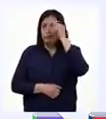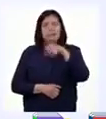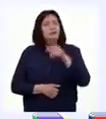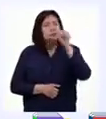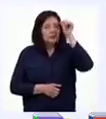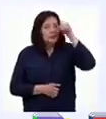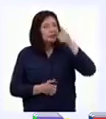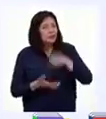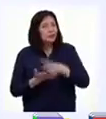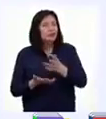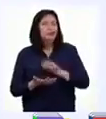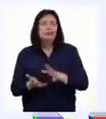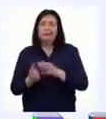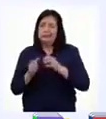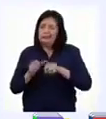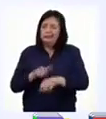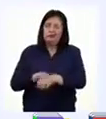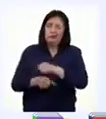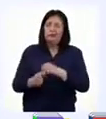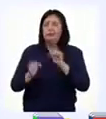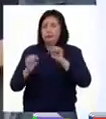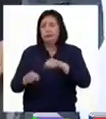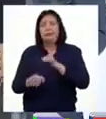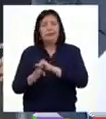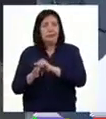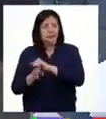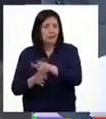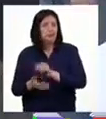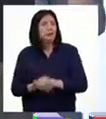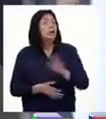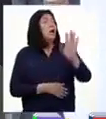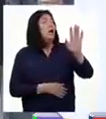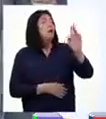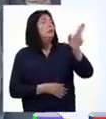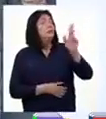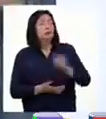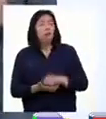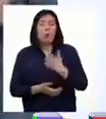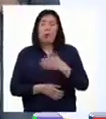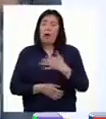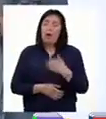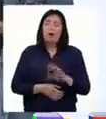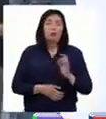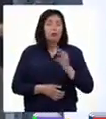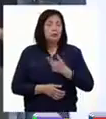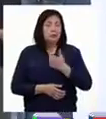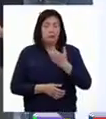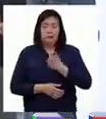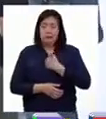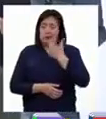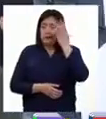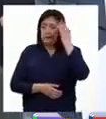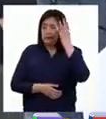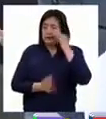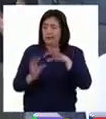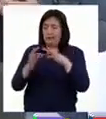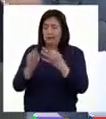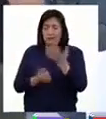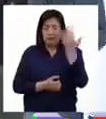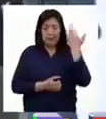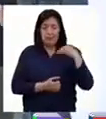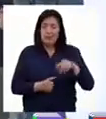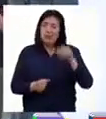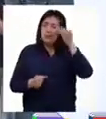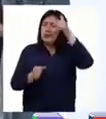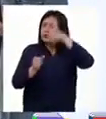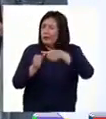en su memoria y se esfuerza por ponerlos en práctica. Profesora, es increíble cómo nuestras experiencias familiares pasadas y